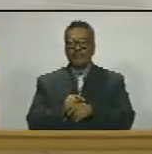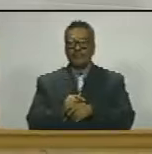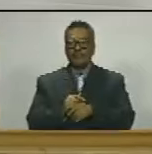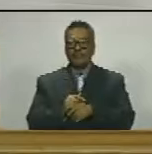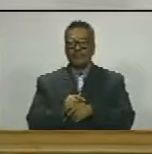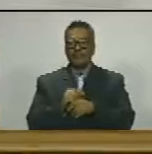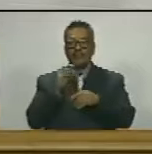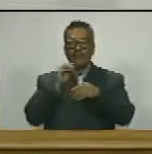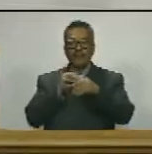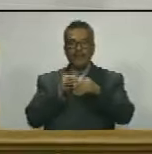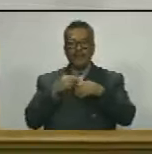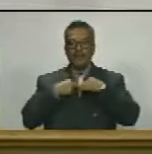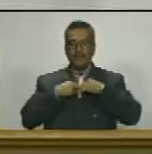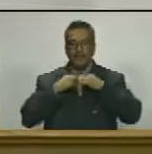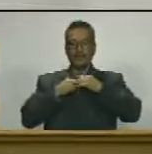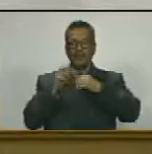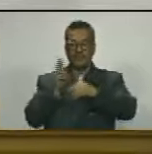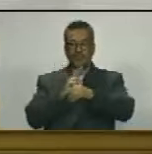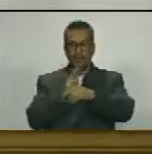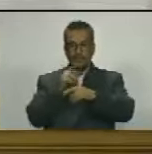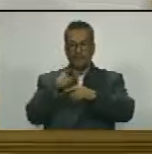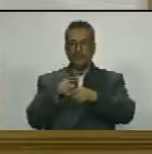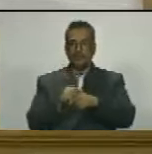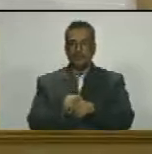fluy corbata pronto pronto